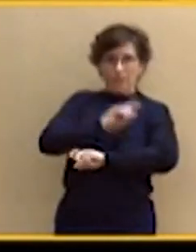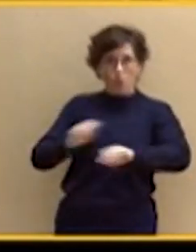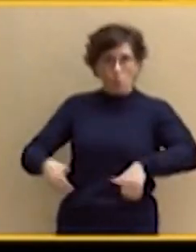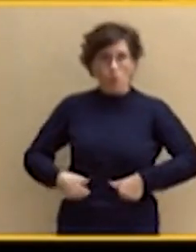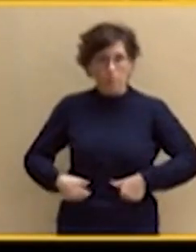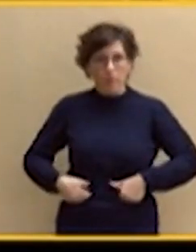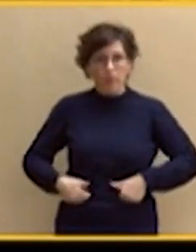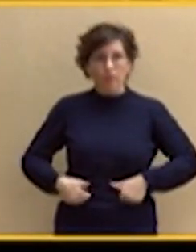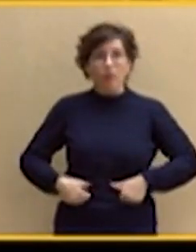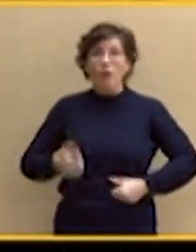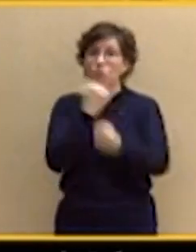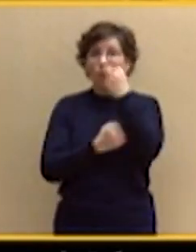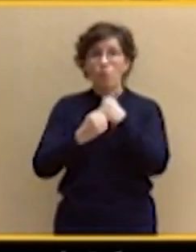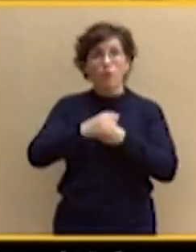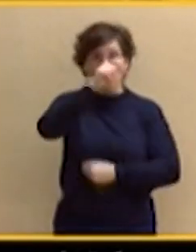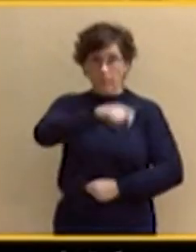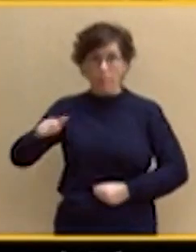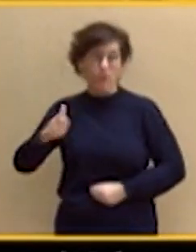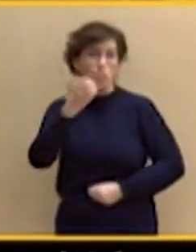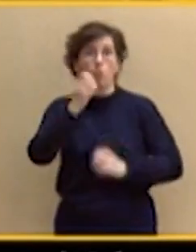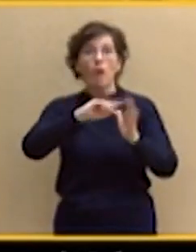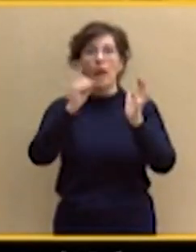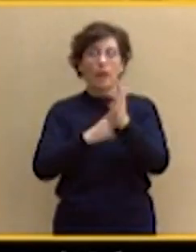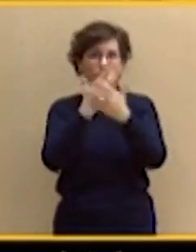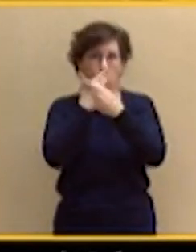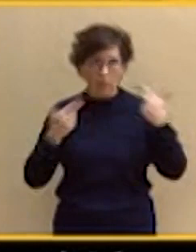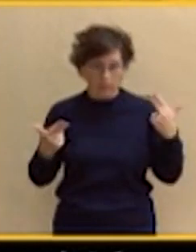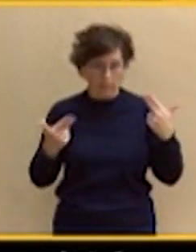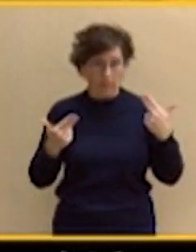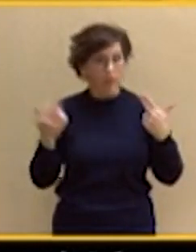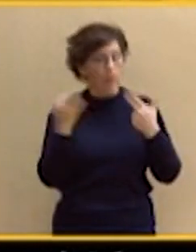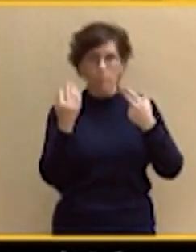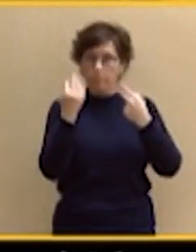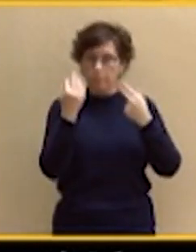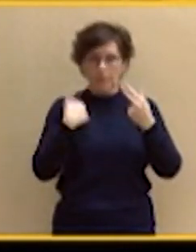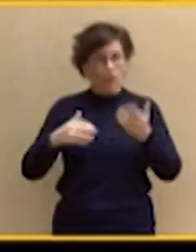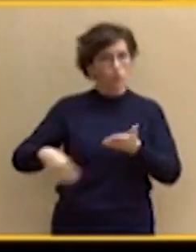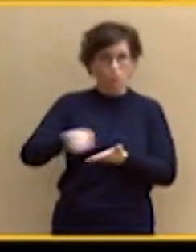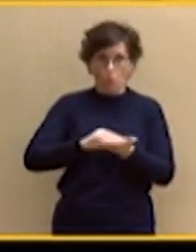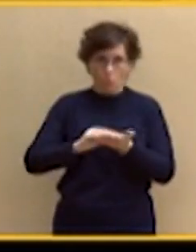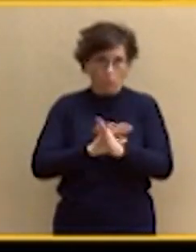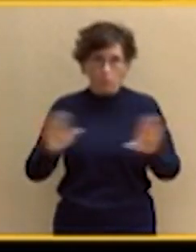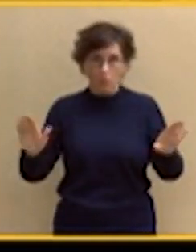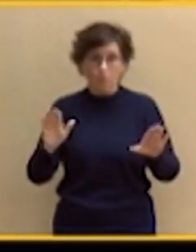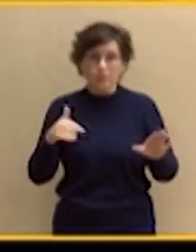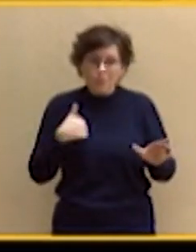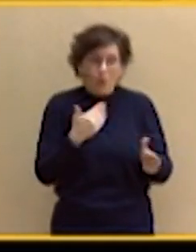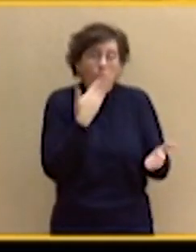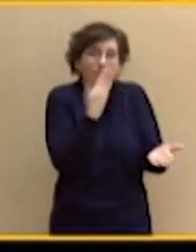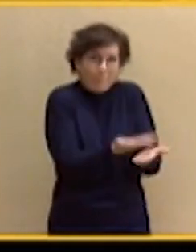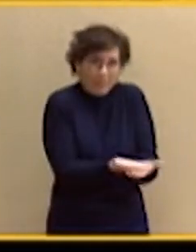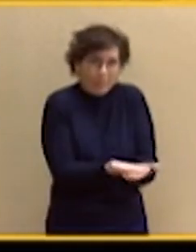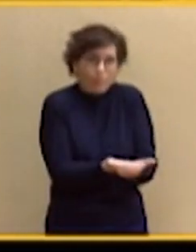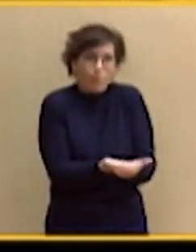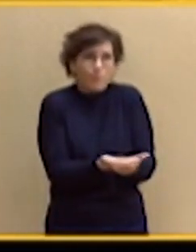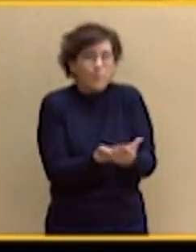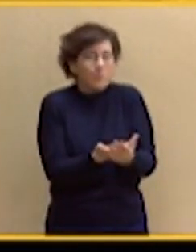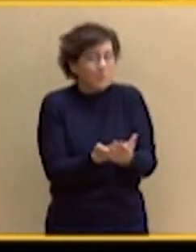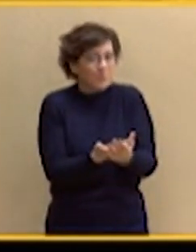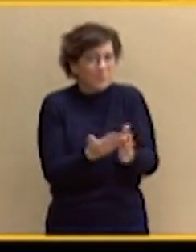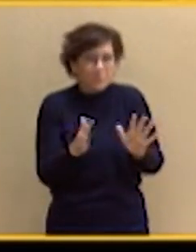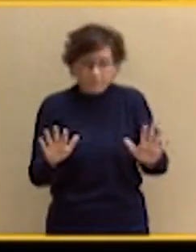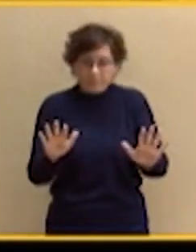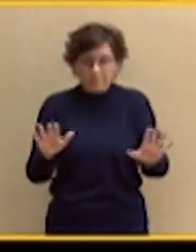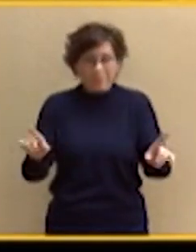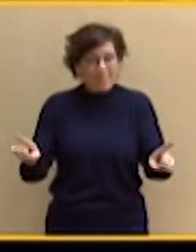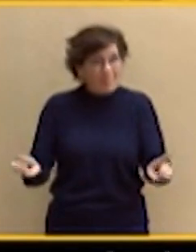Mordaza, que son absolutamente necesarios que corrijamos. Por lo tanto, les invito a que, independientemente de lo que